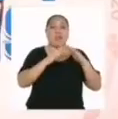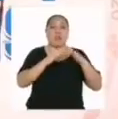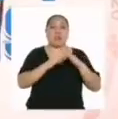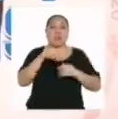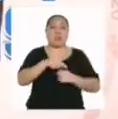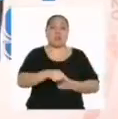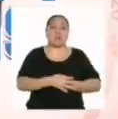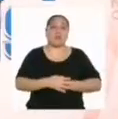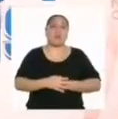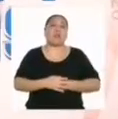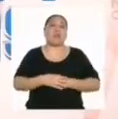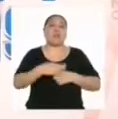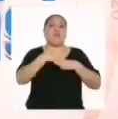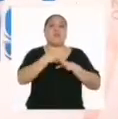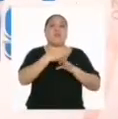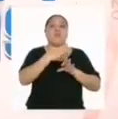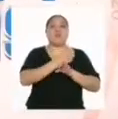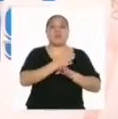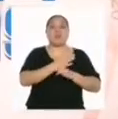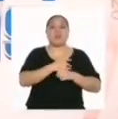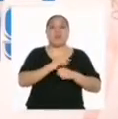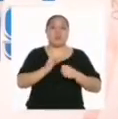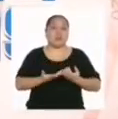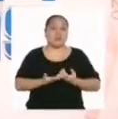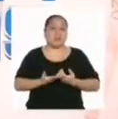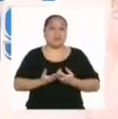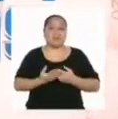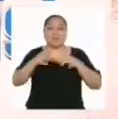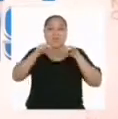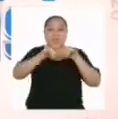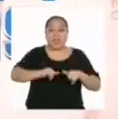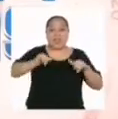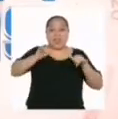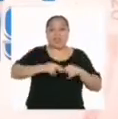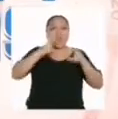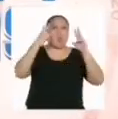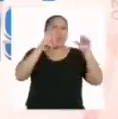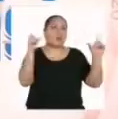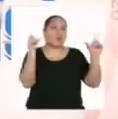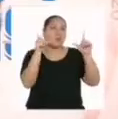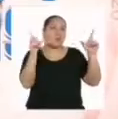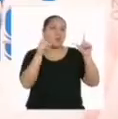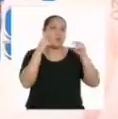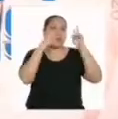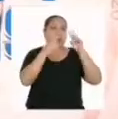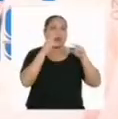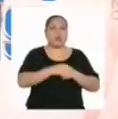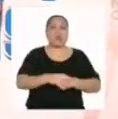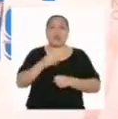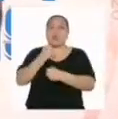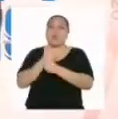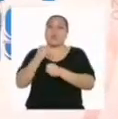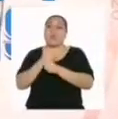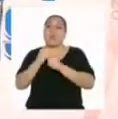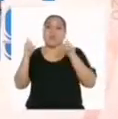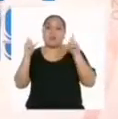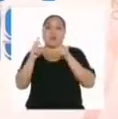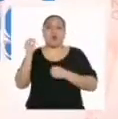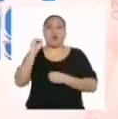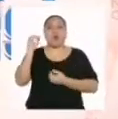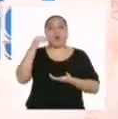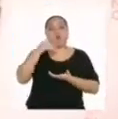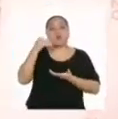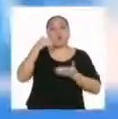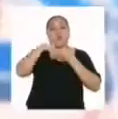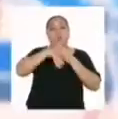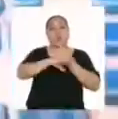producto de las medidas de confinamiento, han visto más horas de televisión, han realizado teletrabajo o estudiado desde